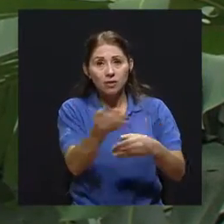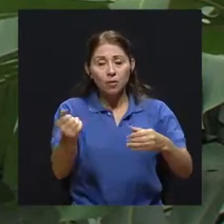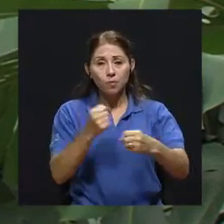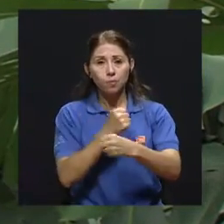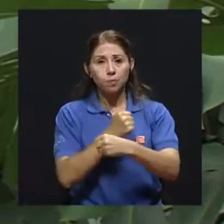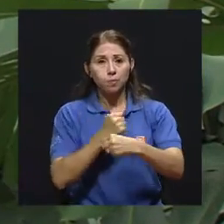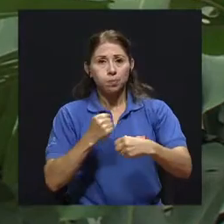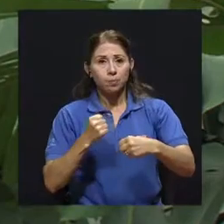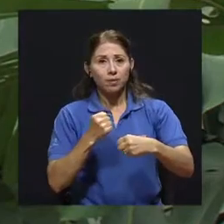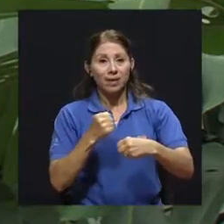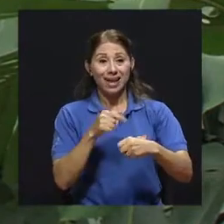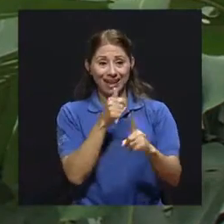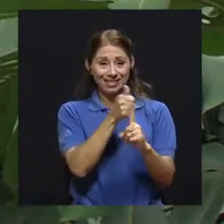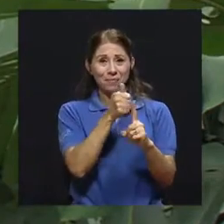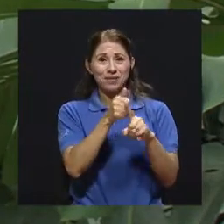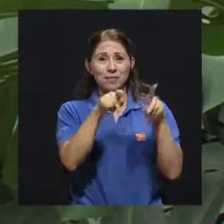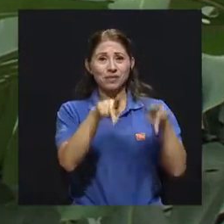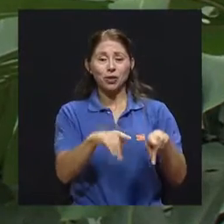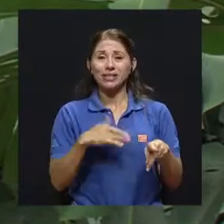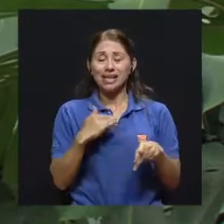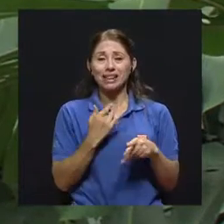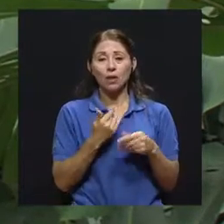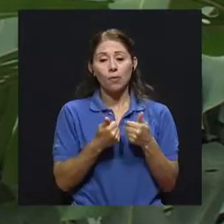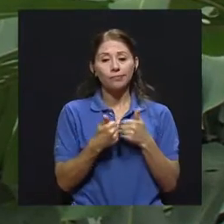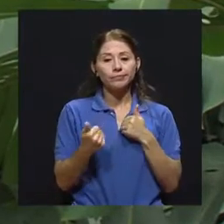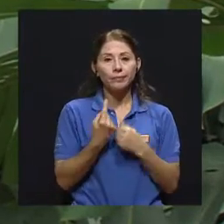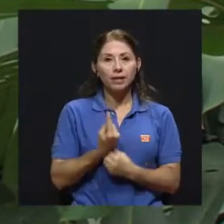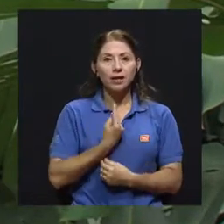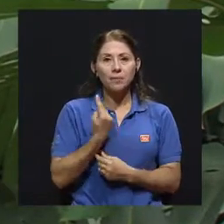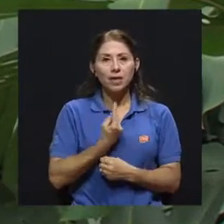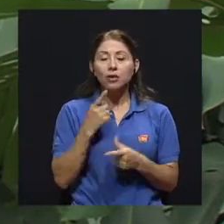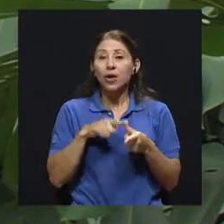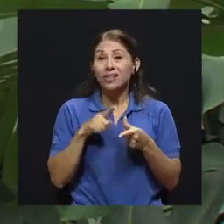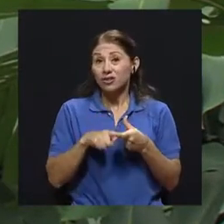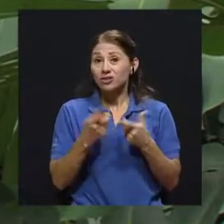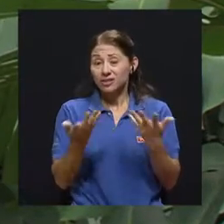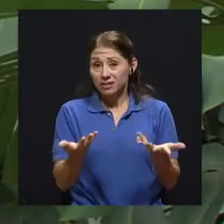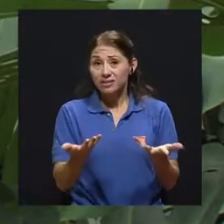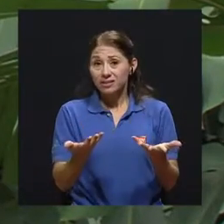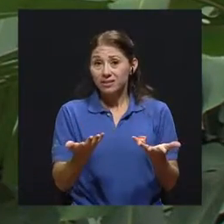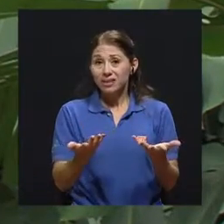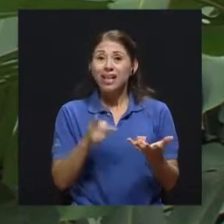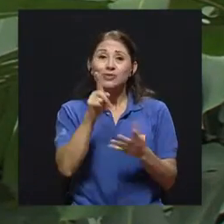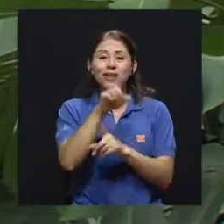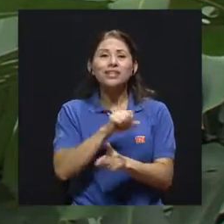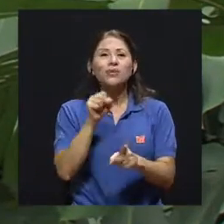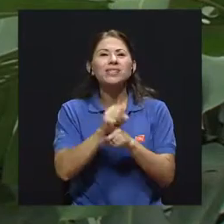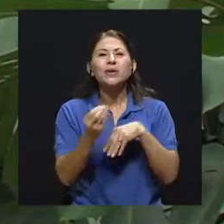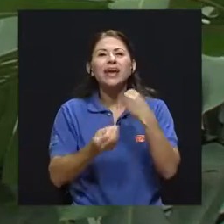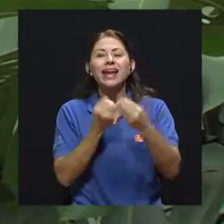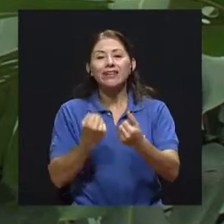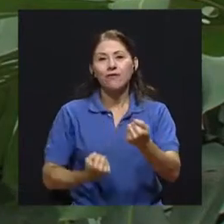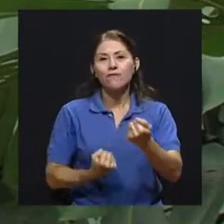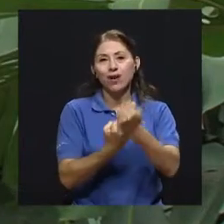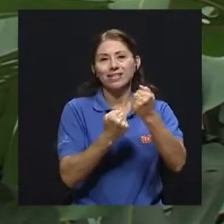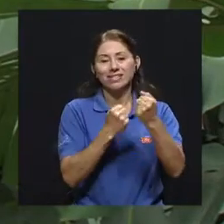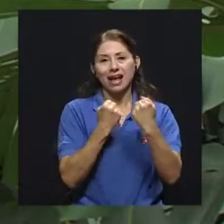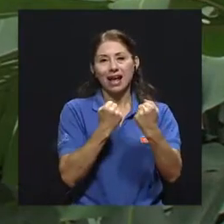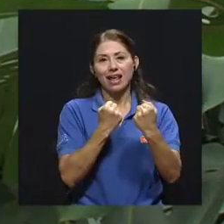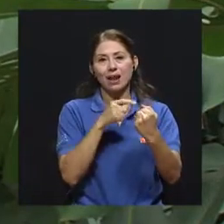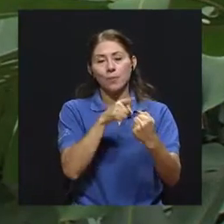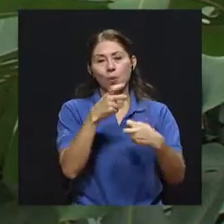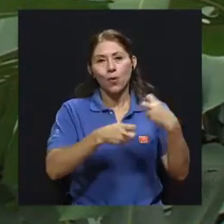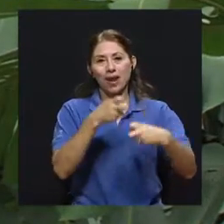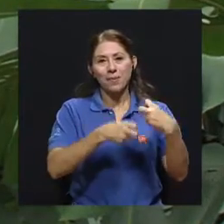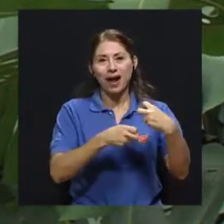igualmente una respuesta ante esa exclusión es de mayor aislamiento. Entonces, lamentablemente hay un complemento que lo que hace es reforzar el